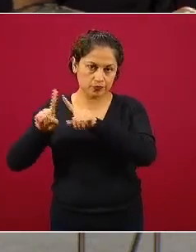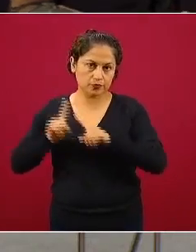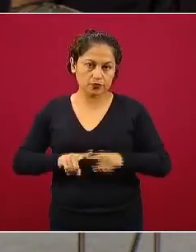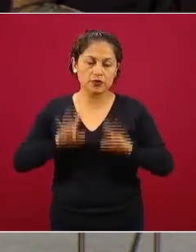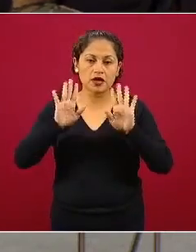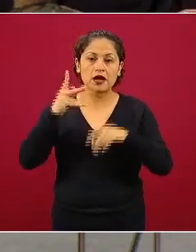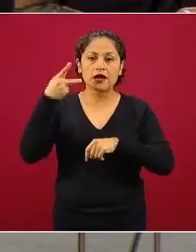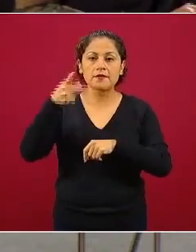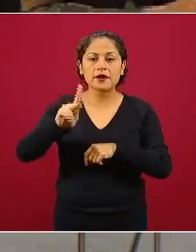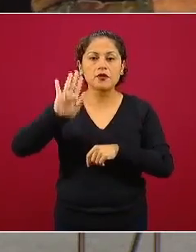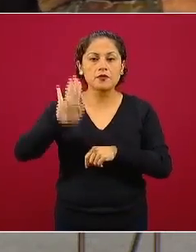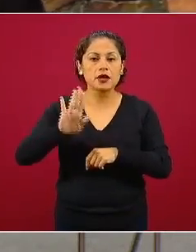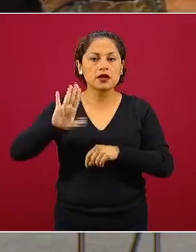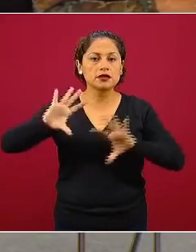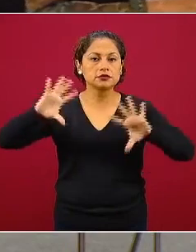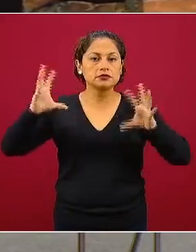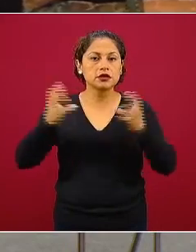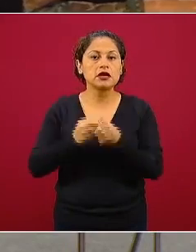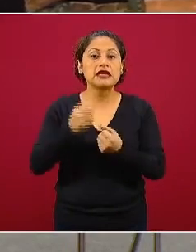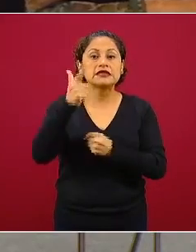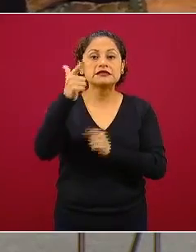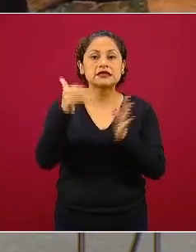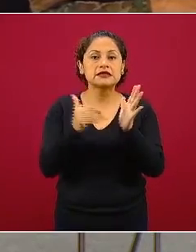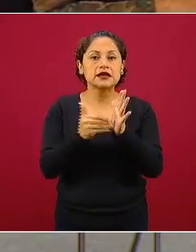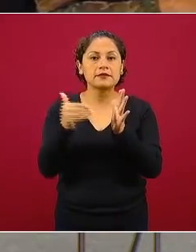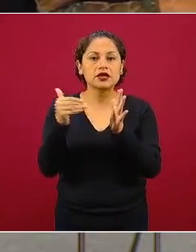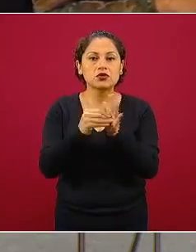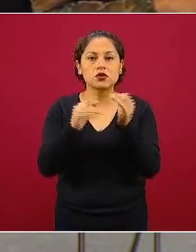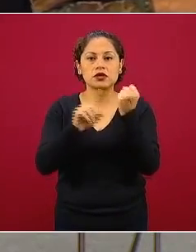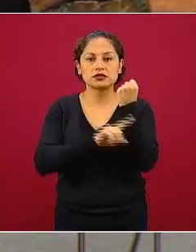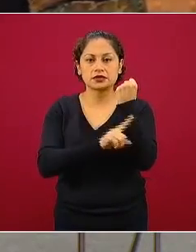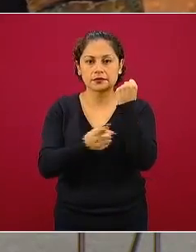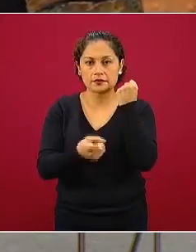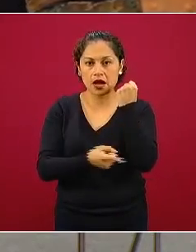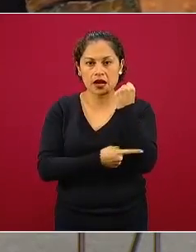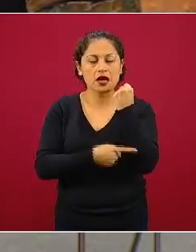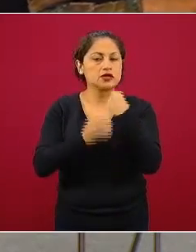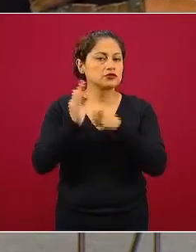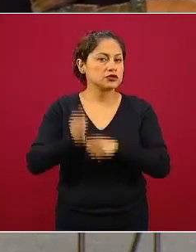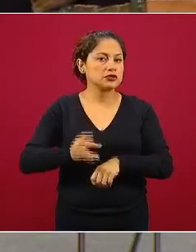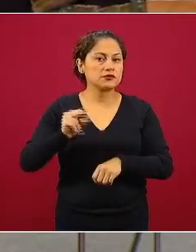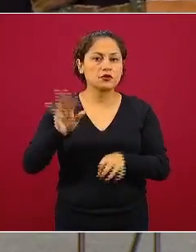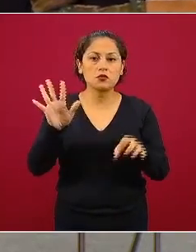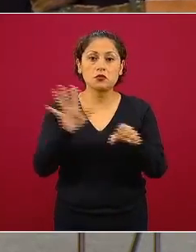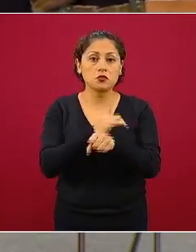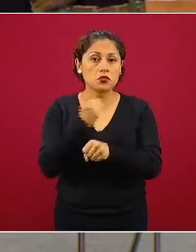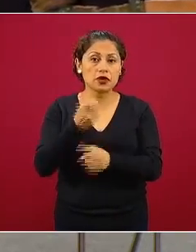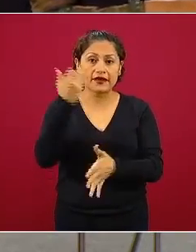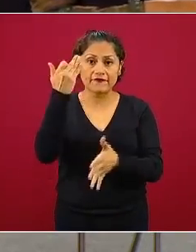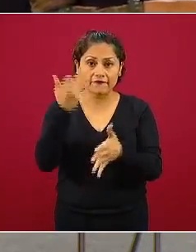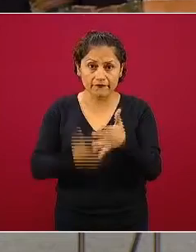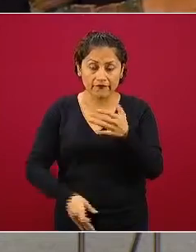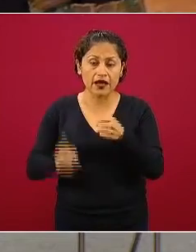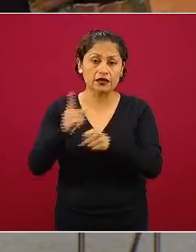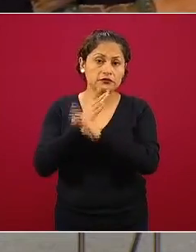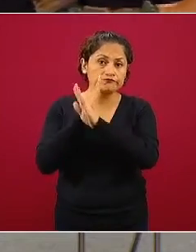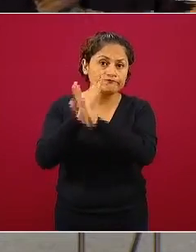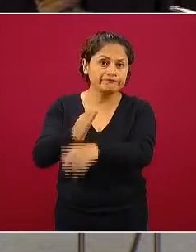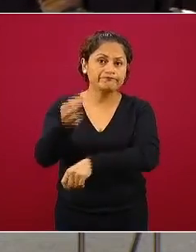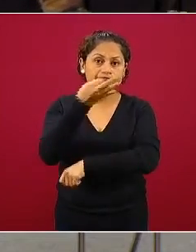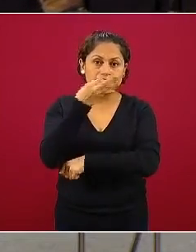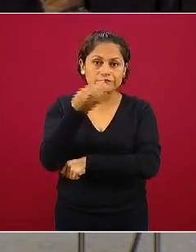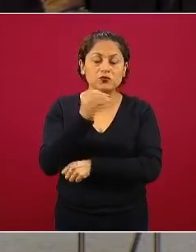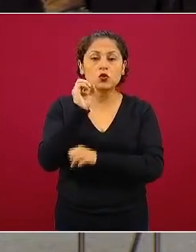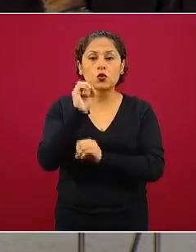siete millones de embarazos no deseados esto debido a la falta de anticonceptivos y también por la violencia que se puede dar